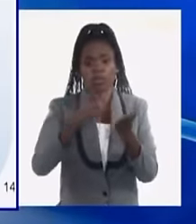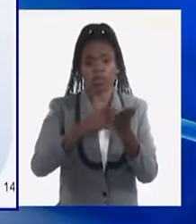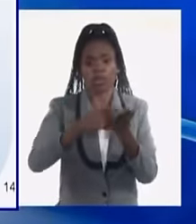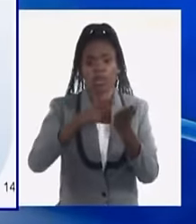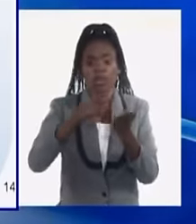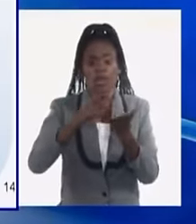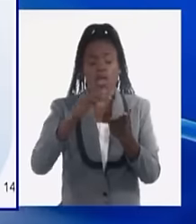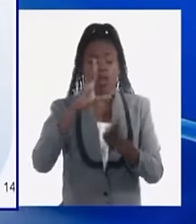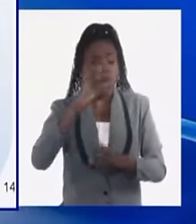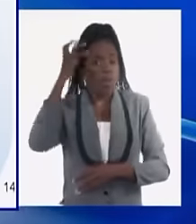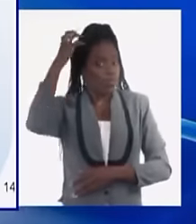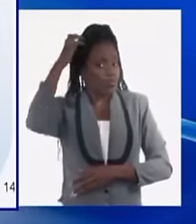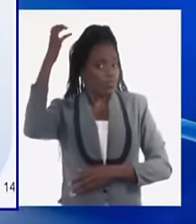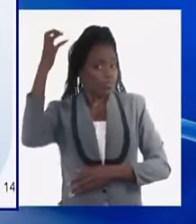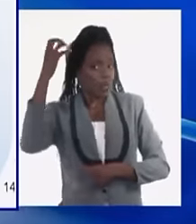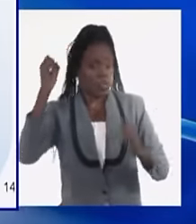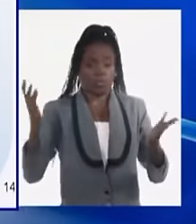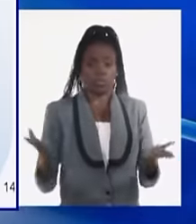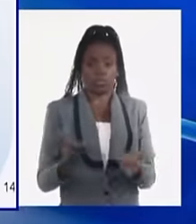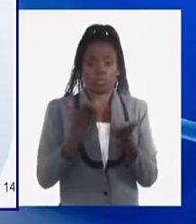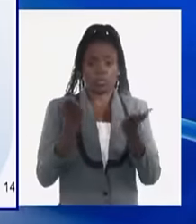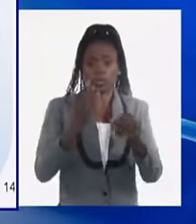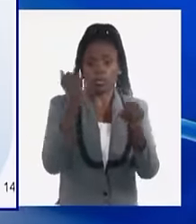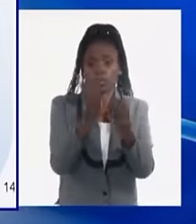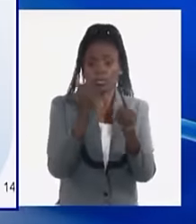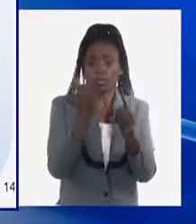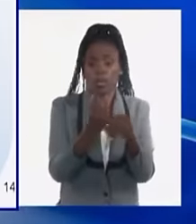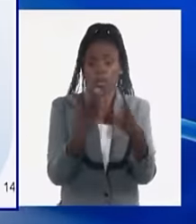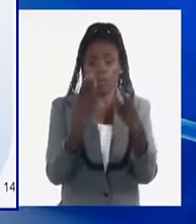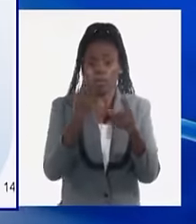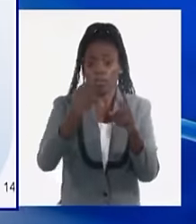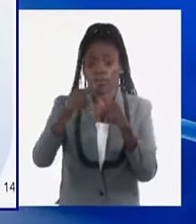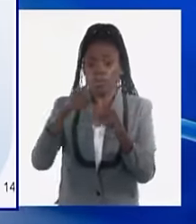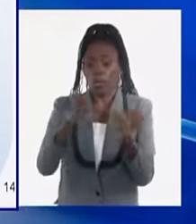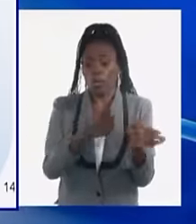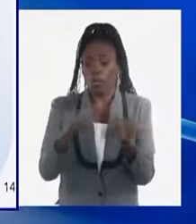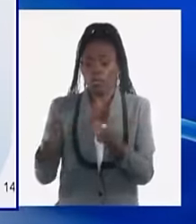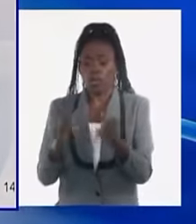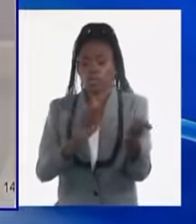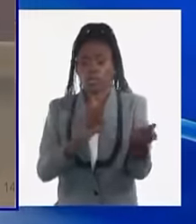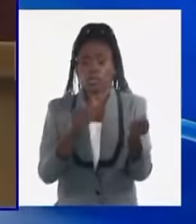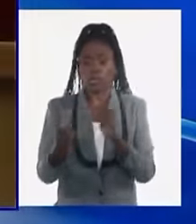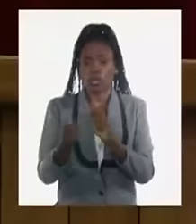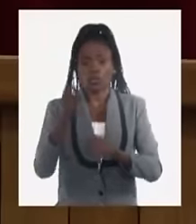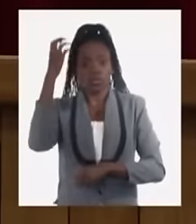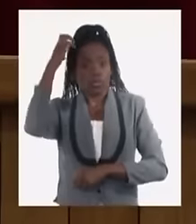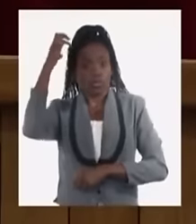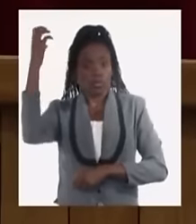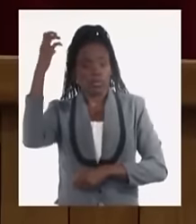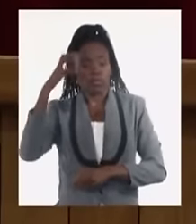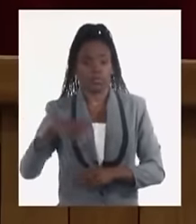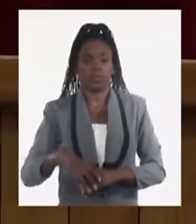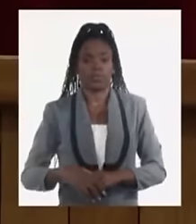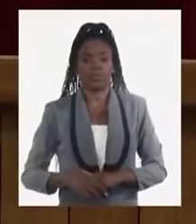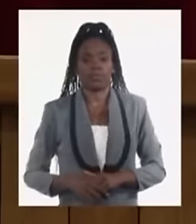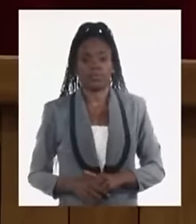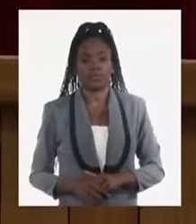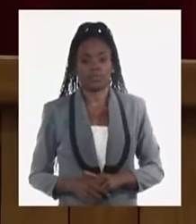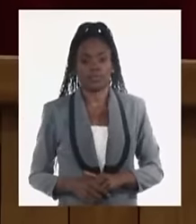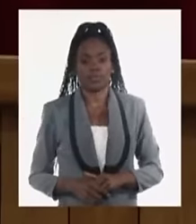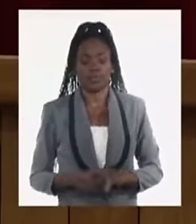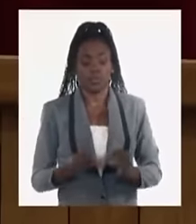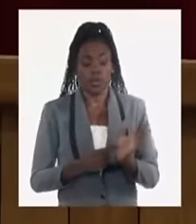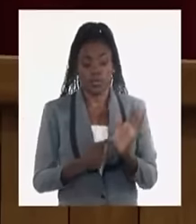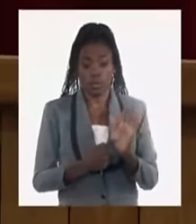estatal, las que desarrollan sus operaciones en muchos casos fuera del control del Estado. La oferta